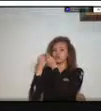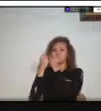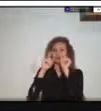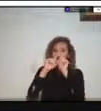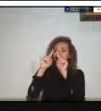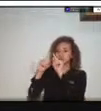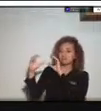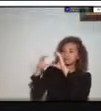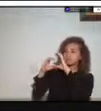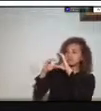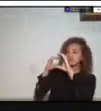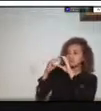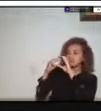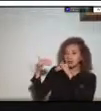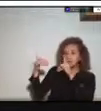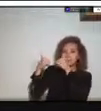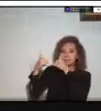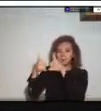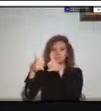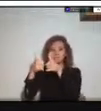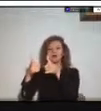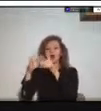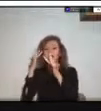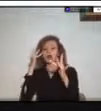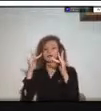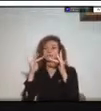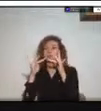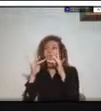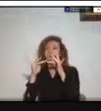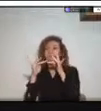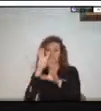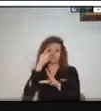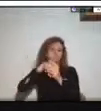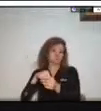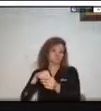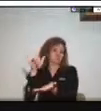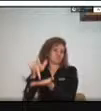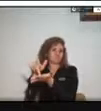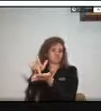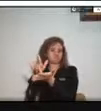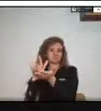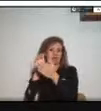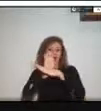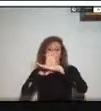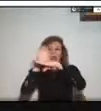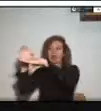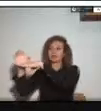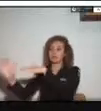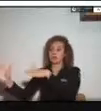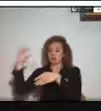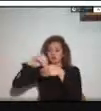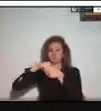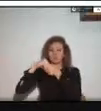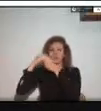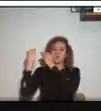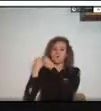todos los los los integrantes pues las entidades que conforman el consejo